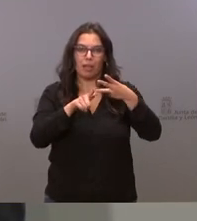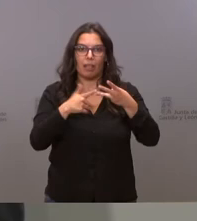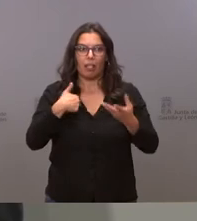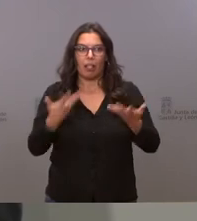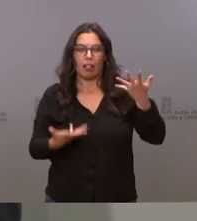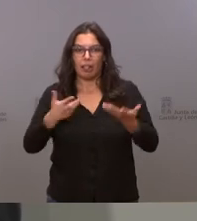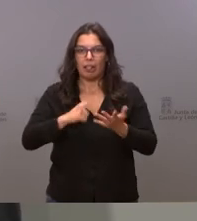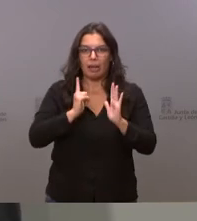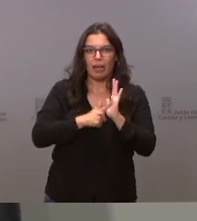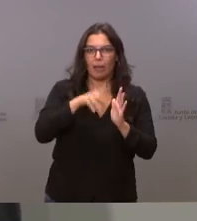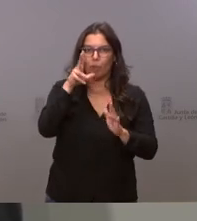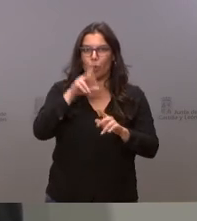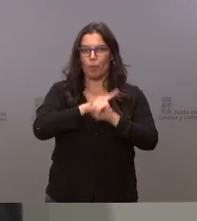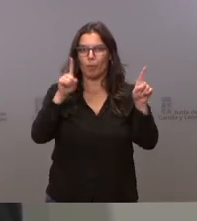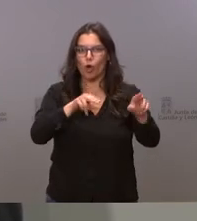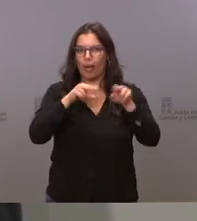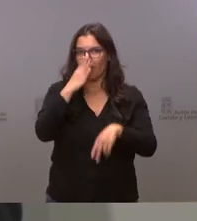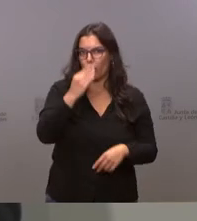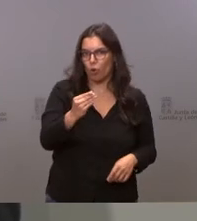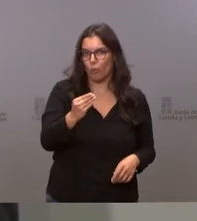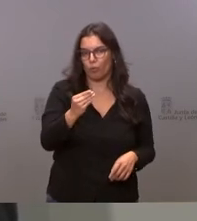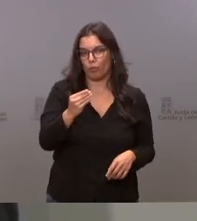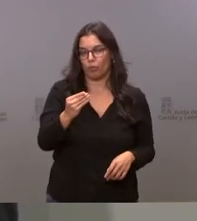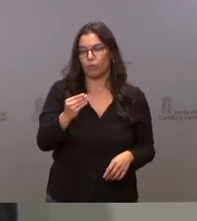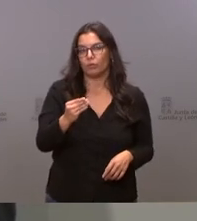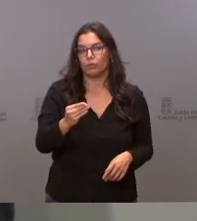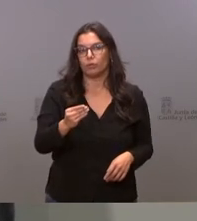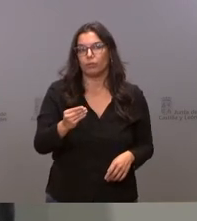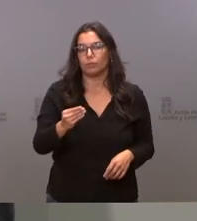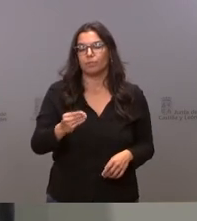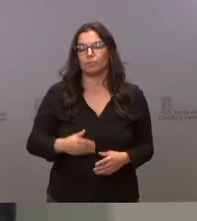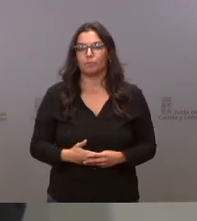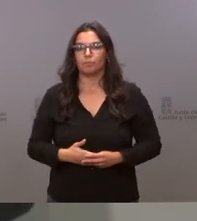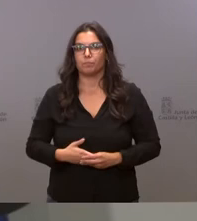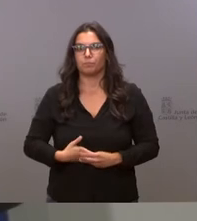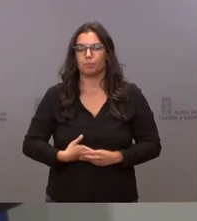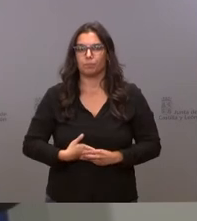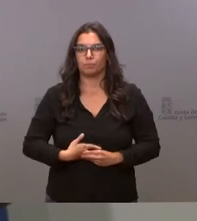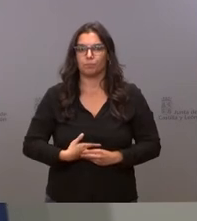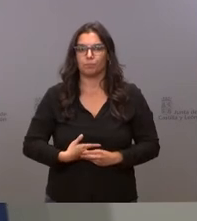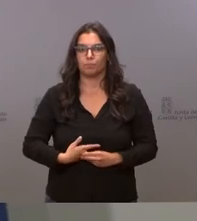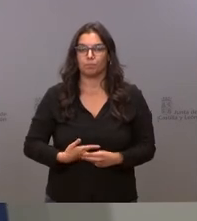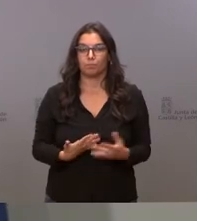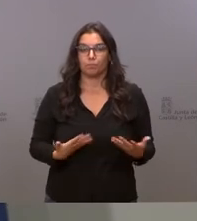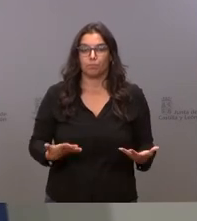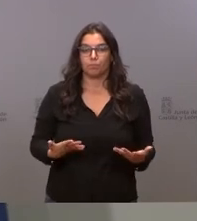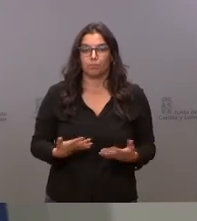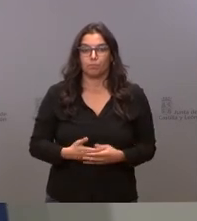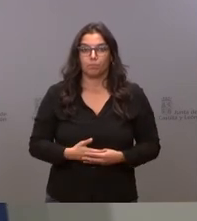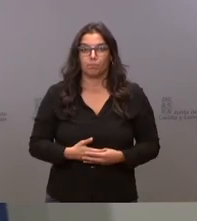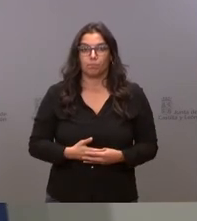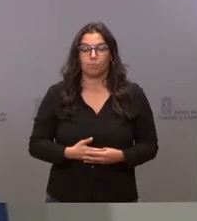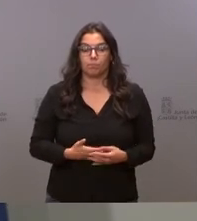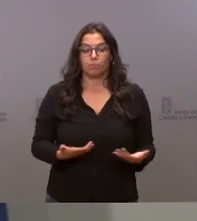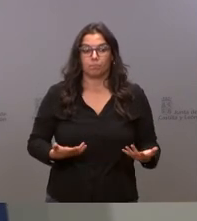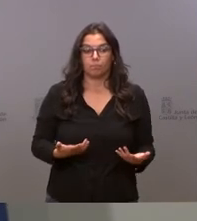jurídica con respecto a la situación de la caza del lobo si no entendiéramos que existe una